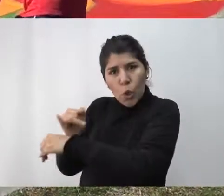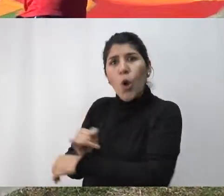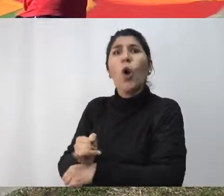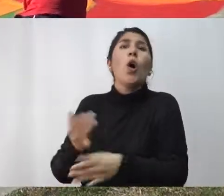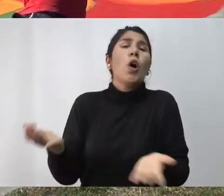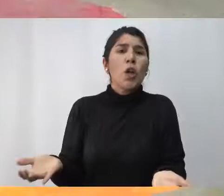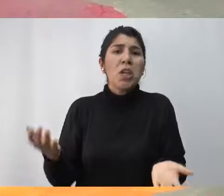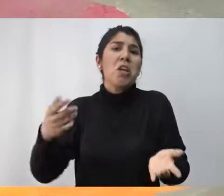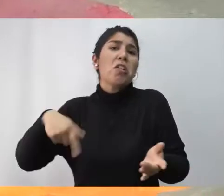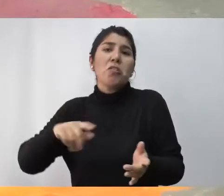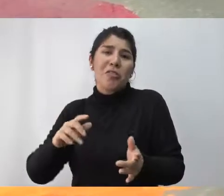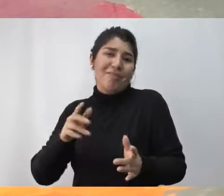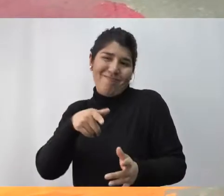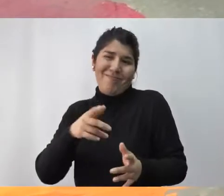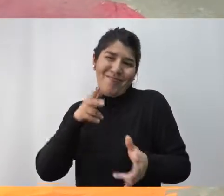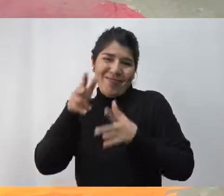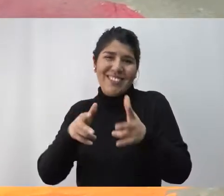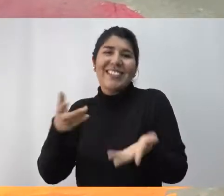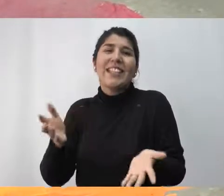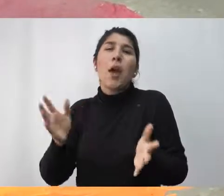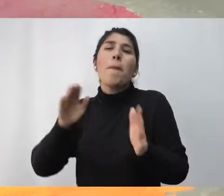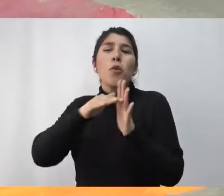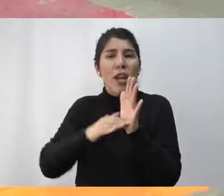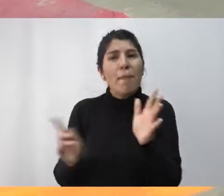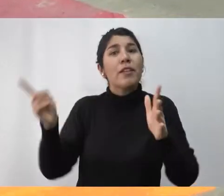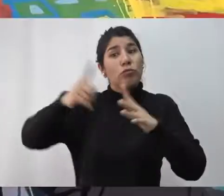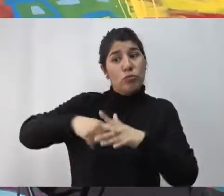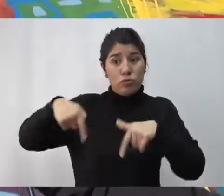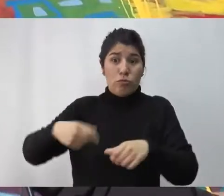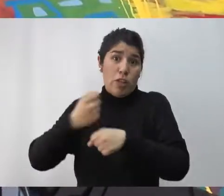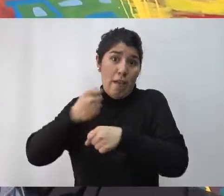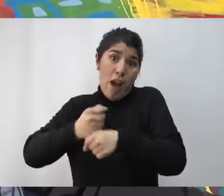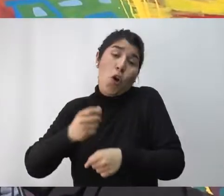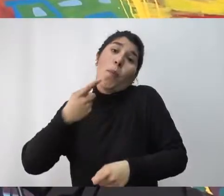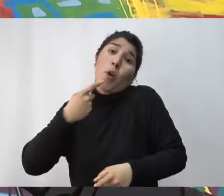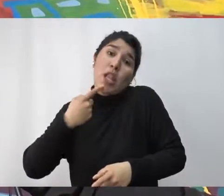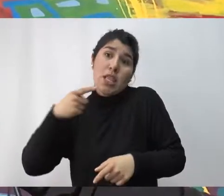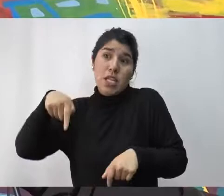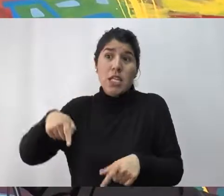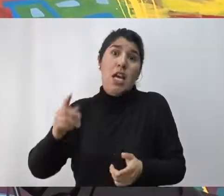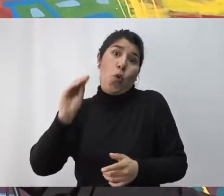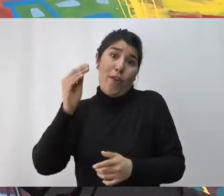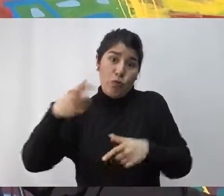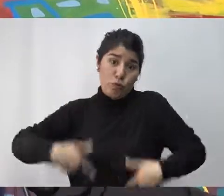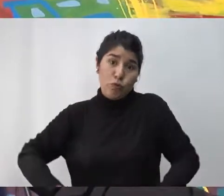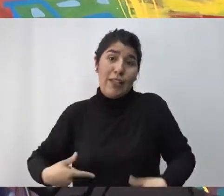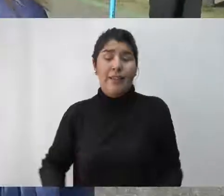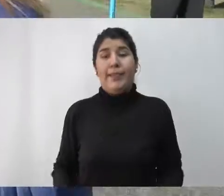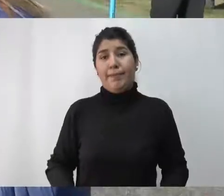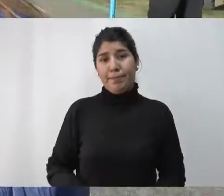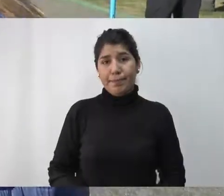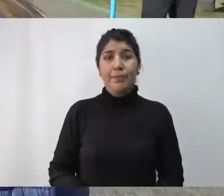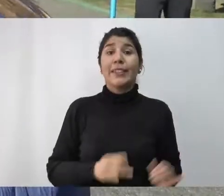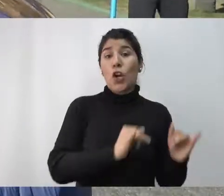instituciones, como vos hablabas bien, ese programa de inclusión, desde lo que es nuestro trabajo política de juventud acá de la Intendencia.